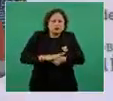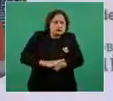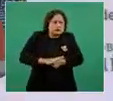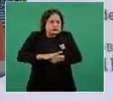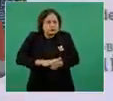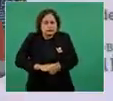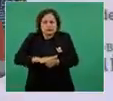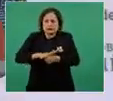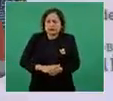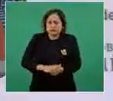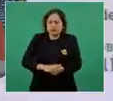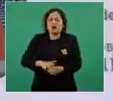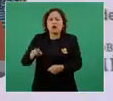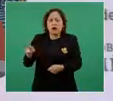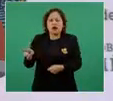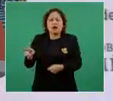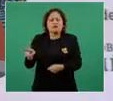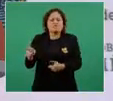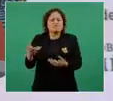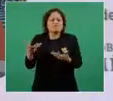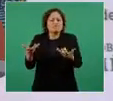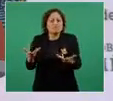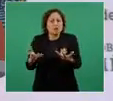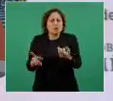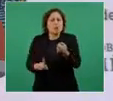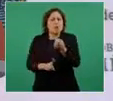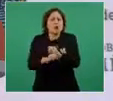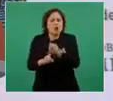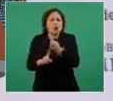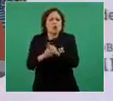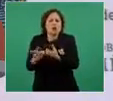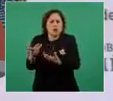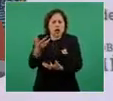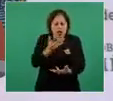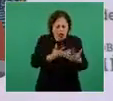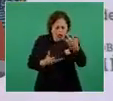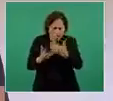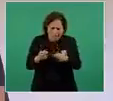tenga que enfrentar a su propio gobierno. Bueno,